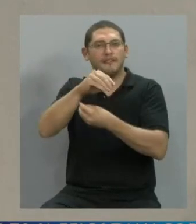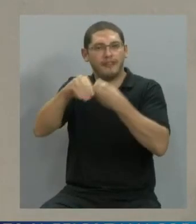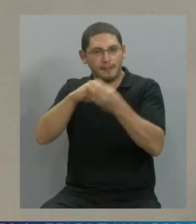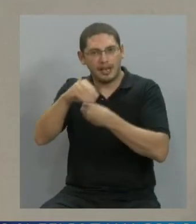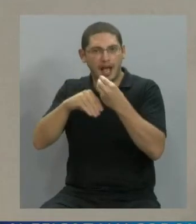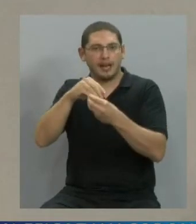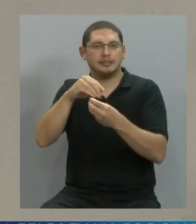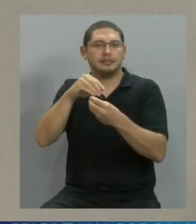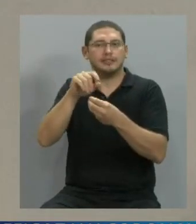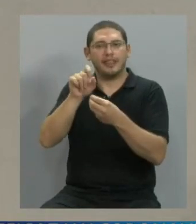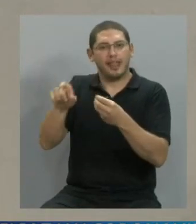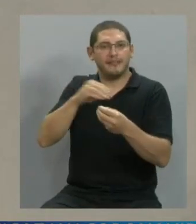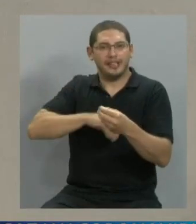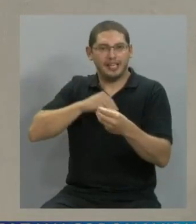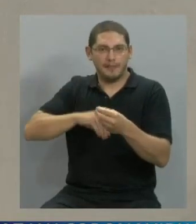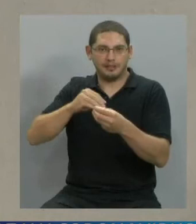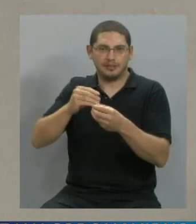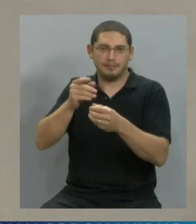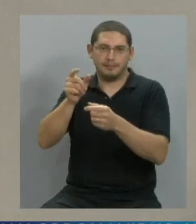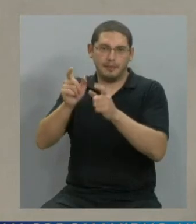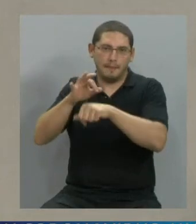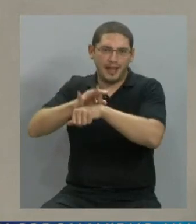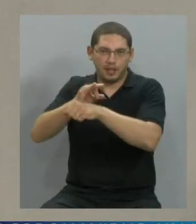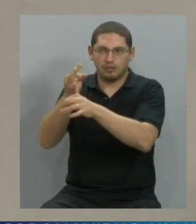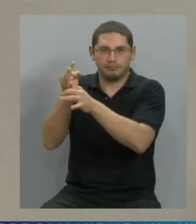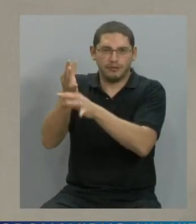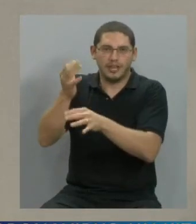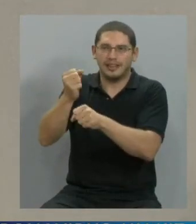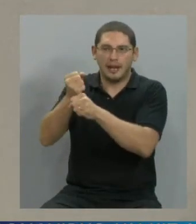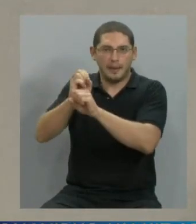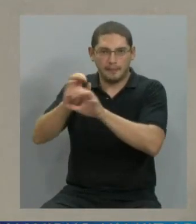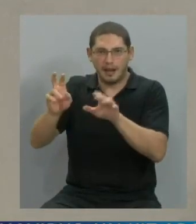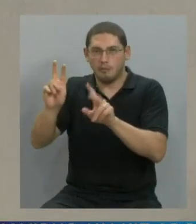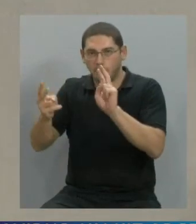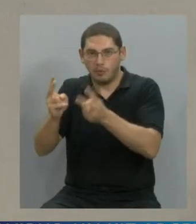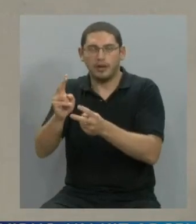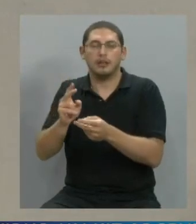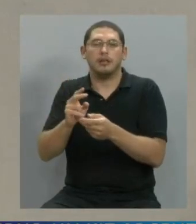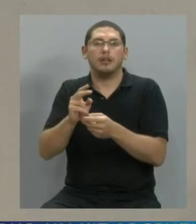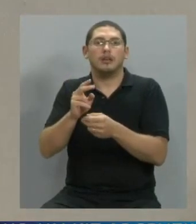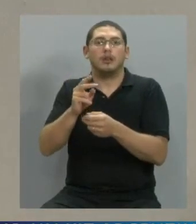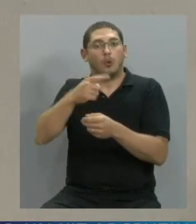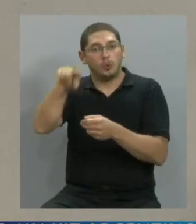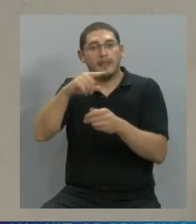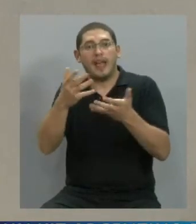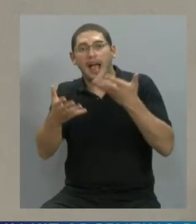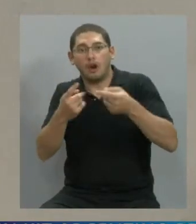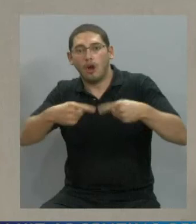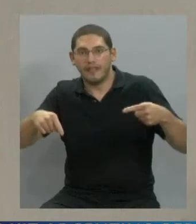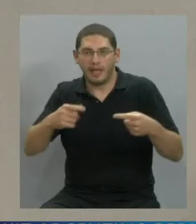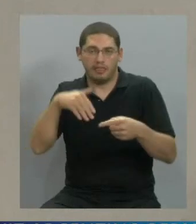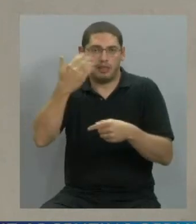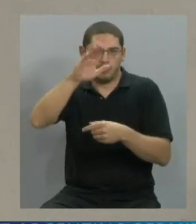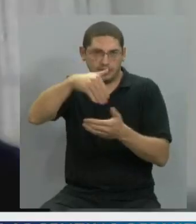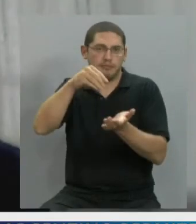de personas que han sido víctimas de la mala praxis y bueno, seguiremos en contacto con vos para ver si hay alguna novedad y cómo marcha esto. Muchísimas